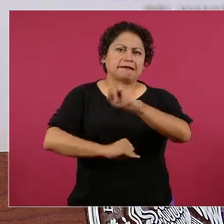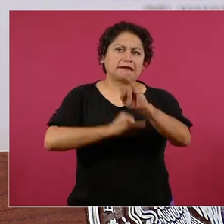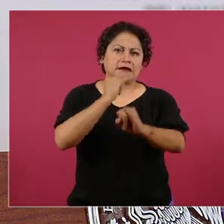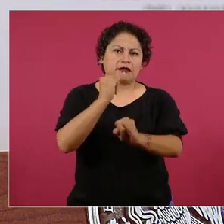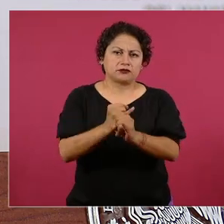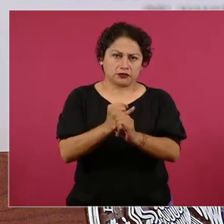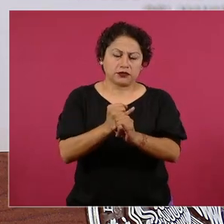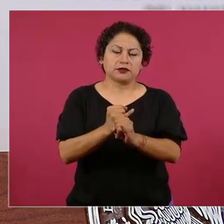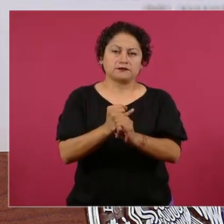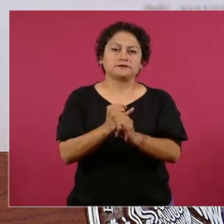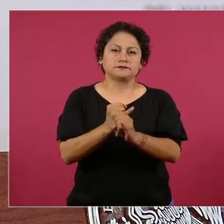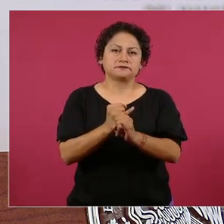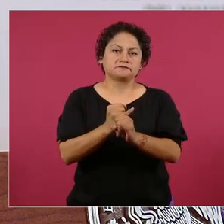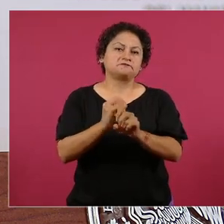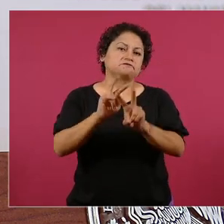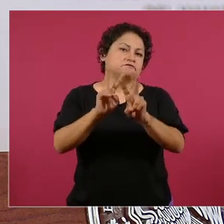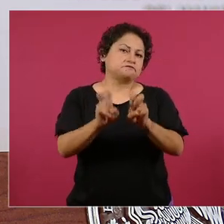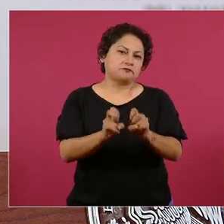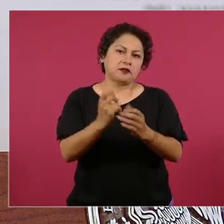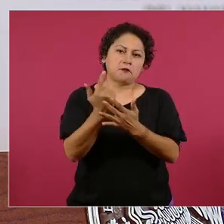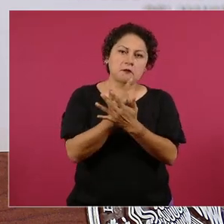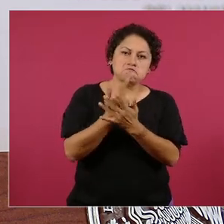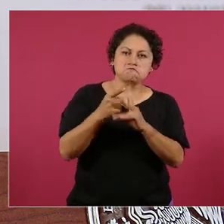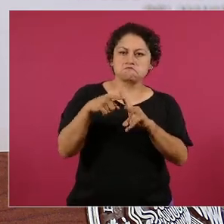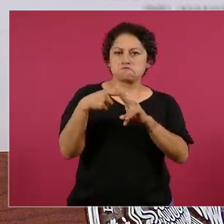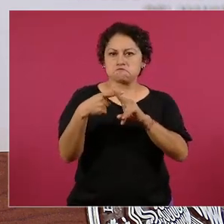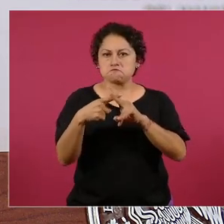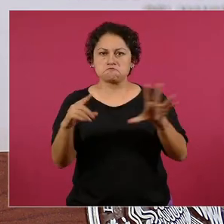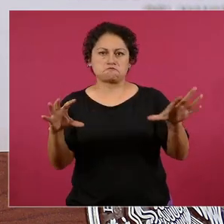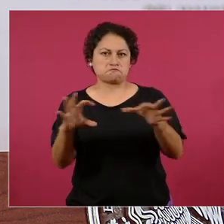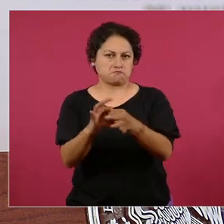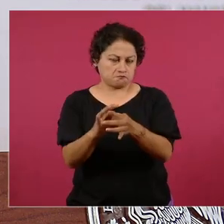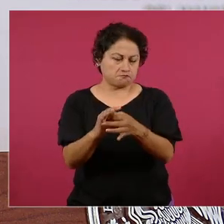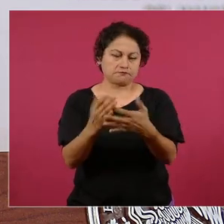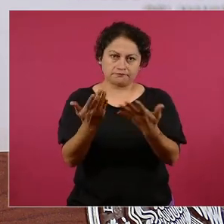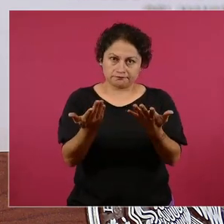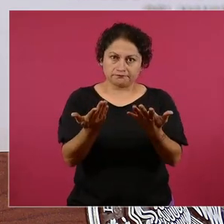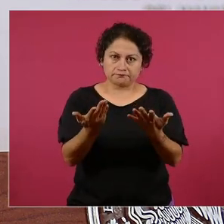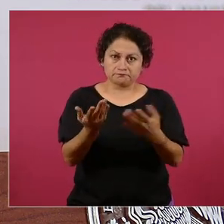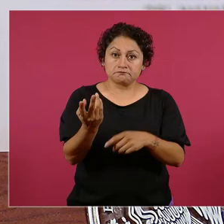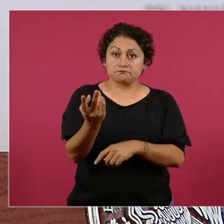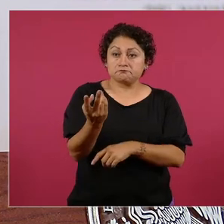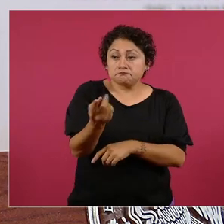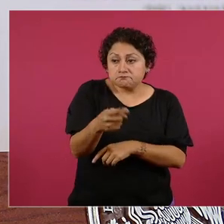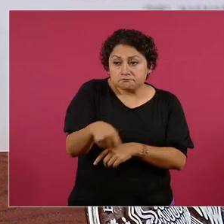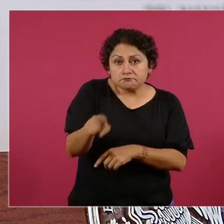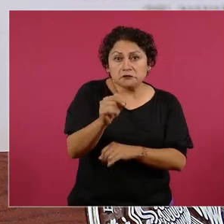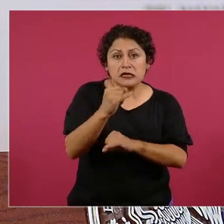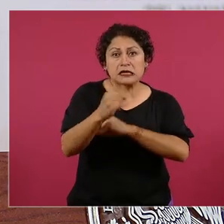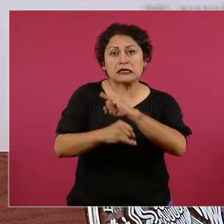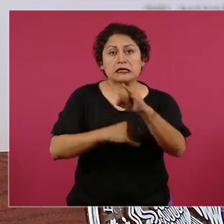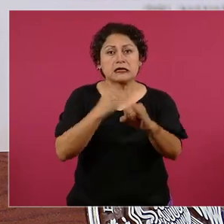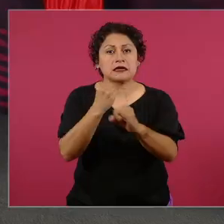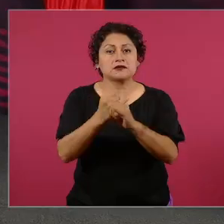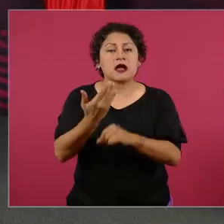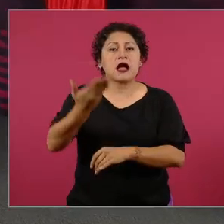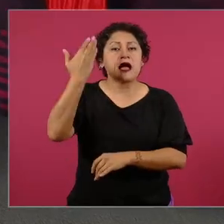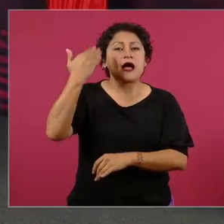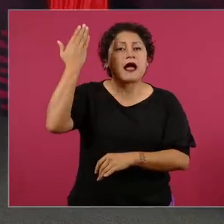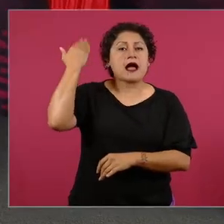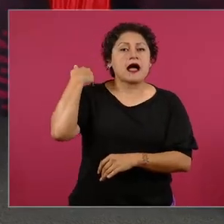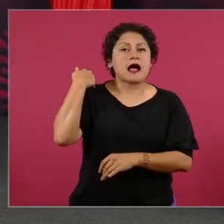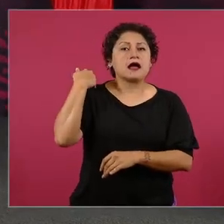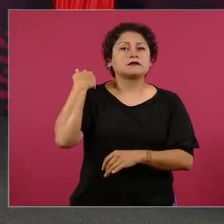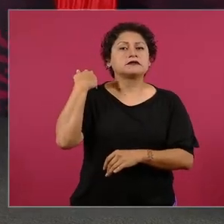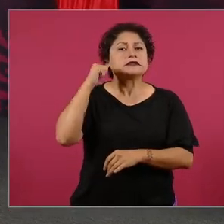a las finanzas, eran los que dominaban en los países,